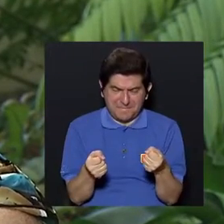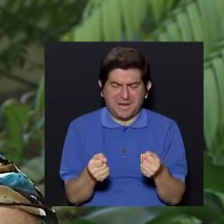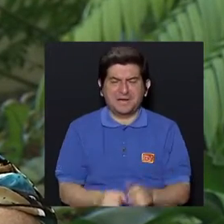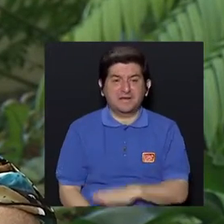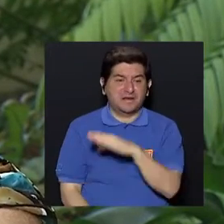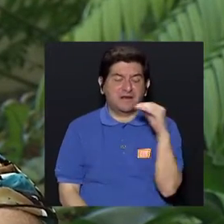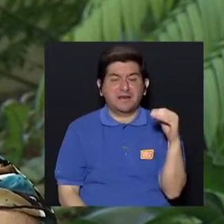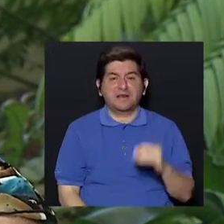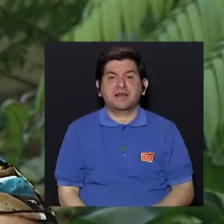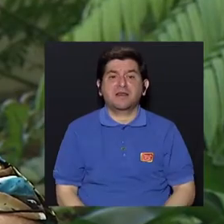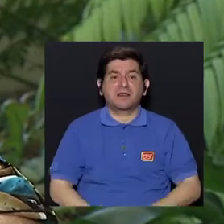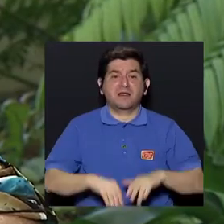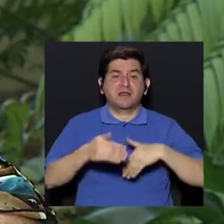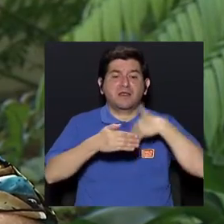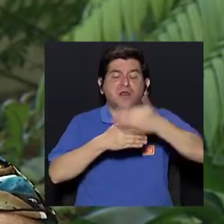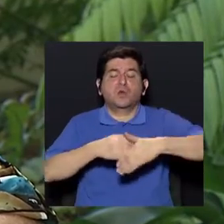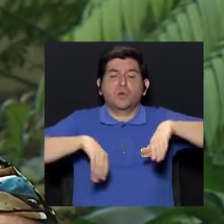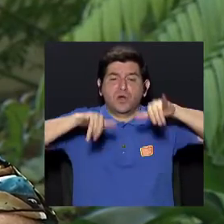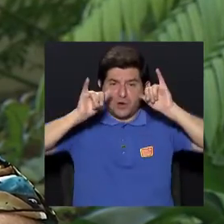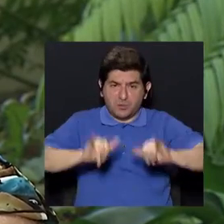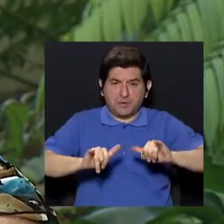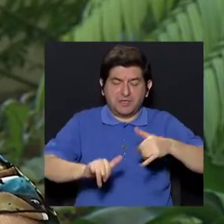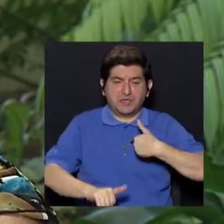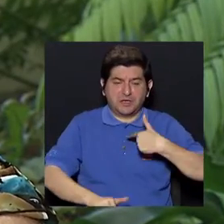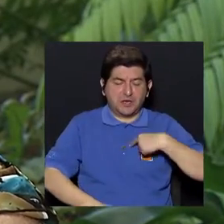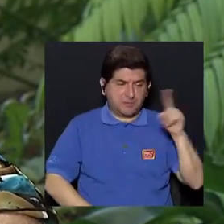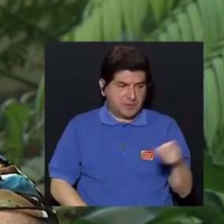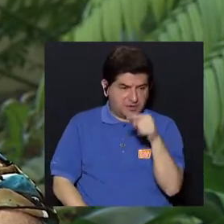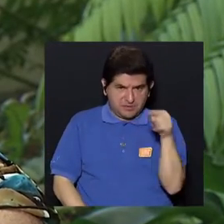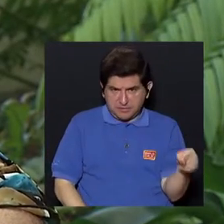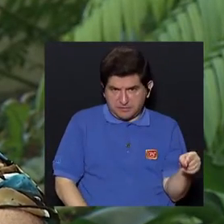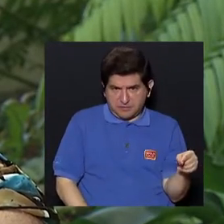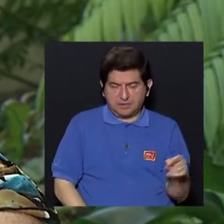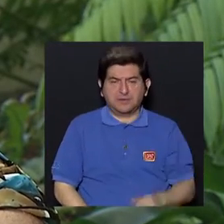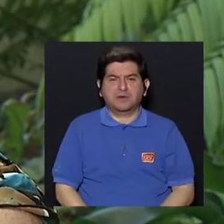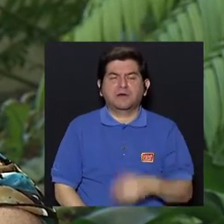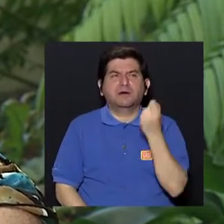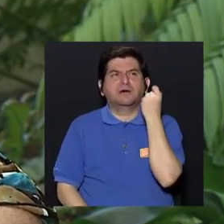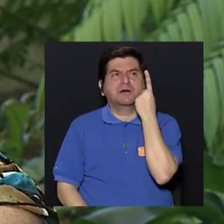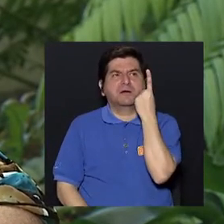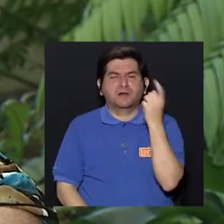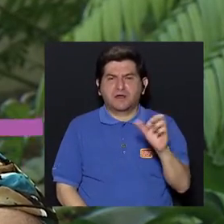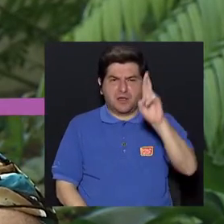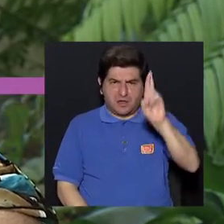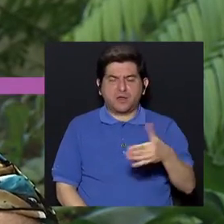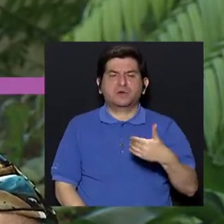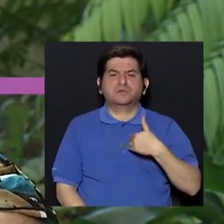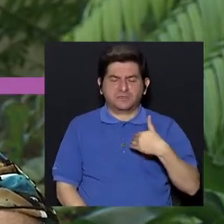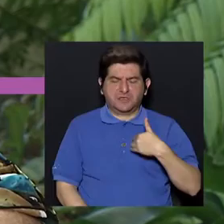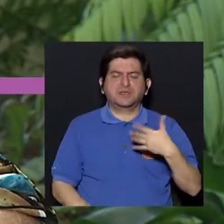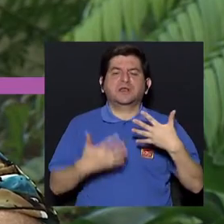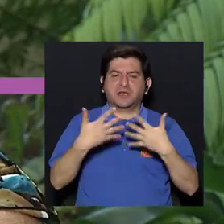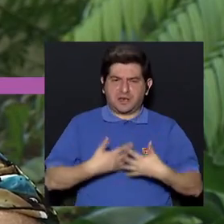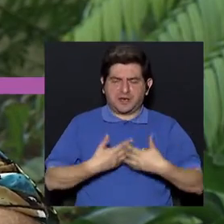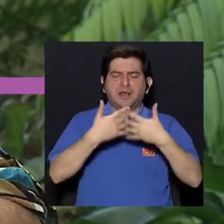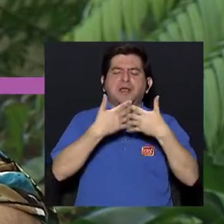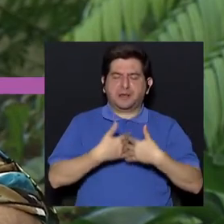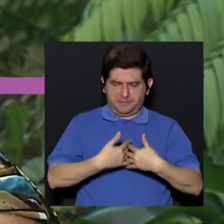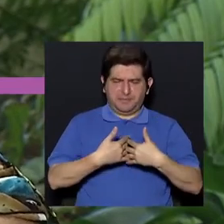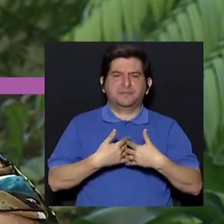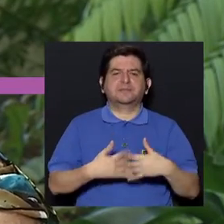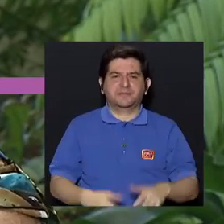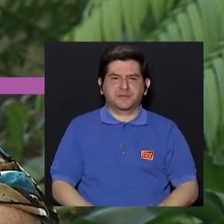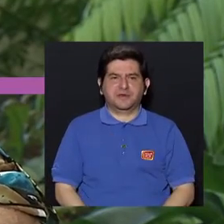es justamente el almacenamiento posterior, ¿verdad?, cuando ya yo lo voy a descartar y entender, bueno, si en Costa Rica tenemos empresas que sí